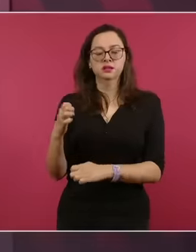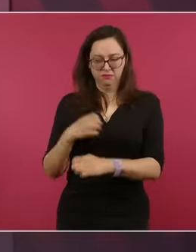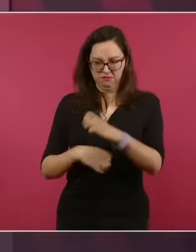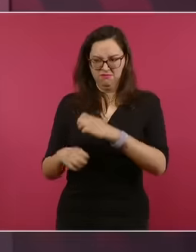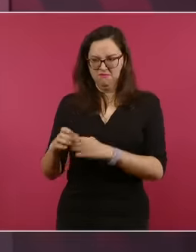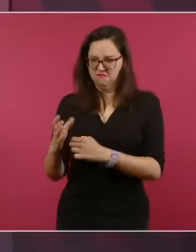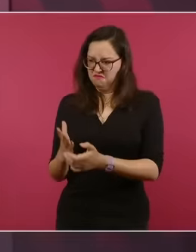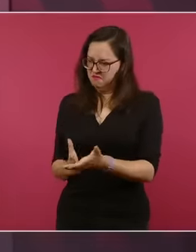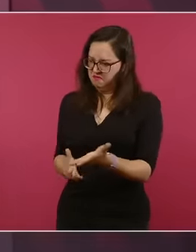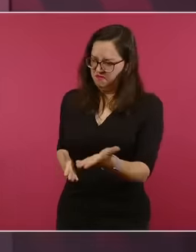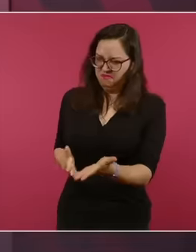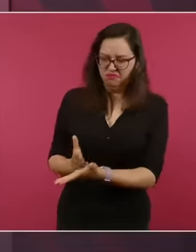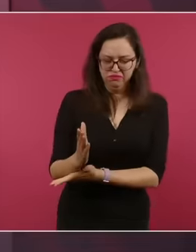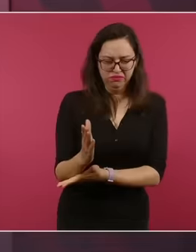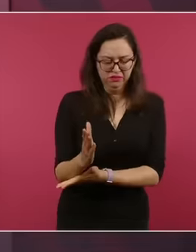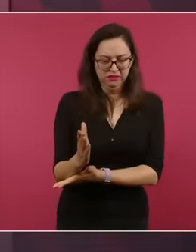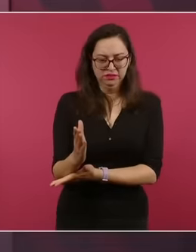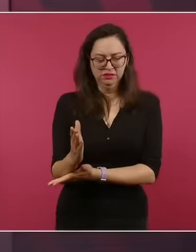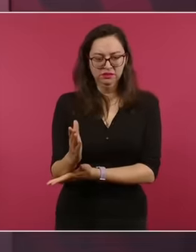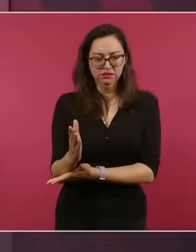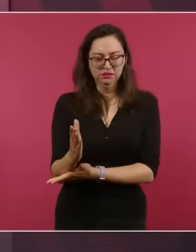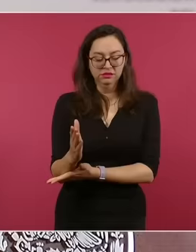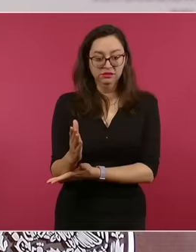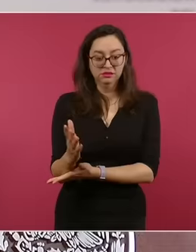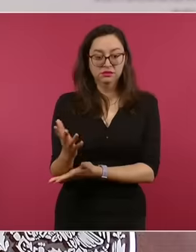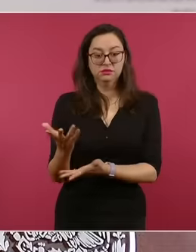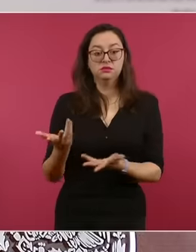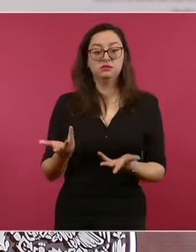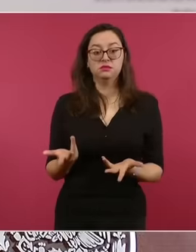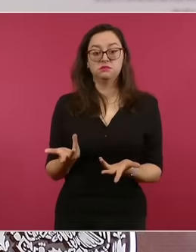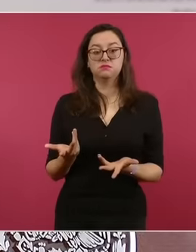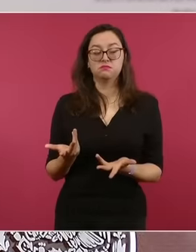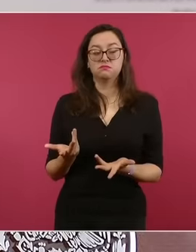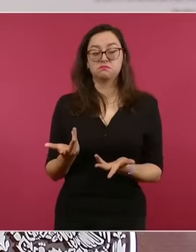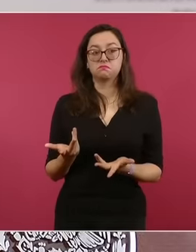una violación de esta magnitud,